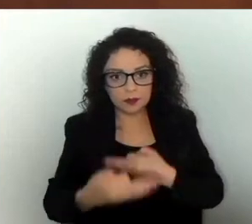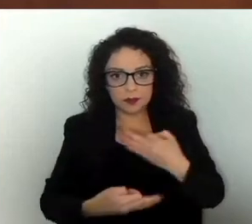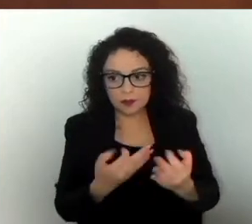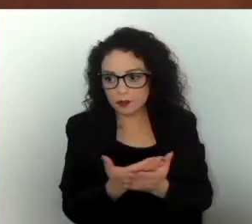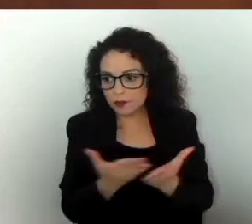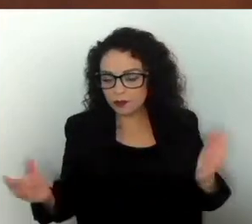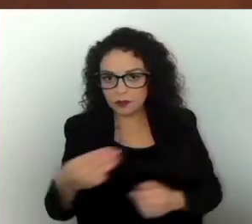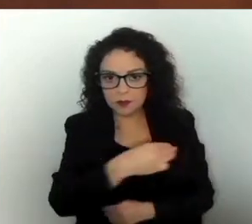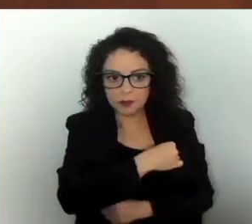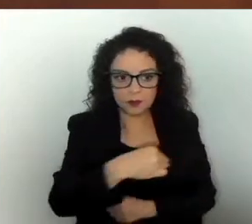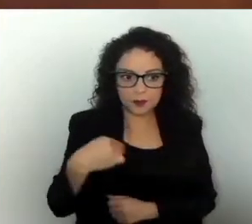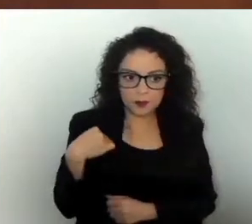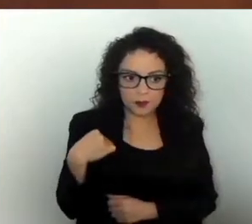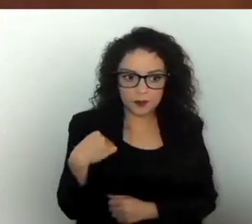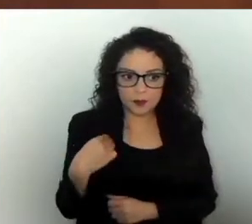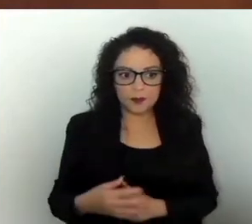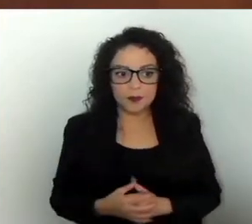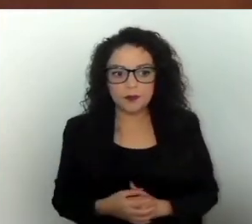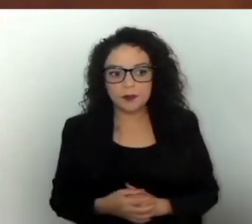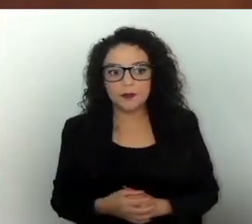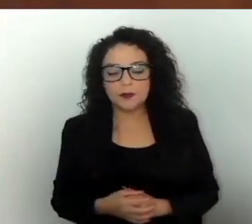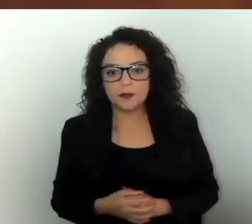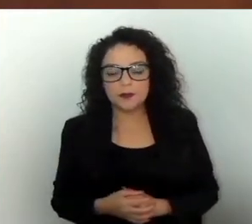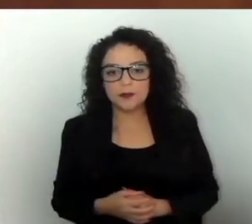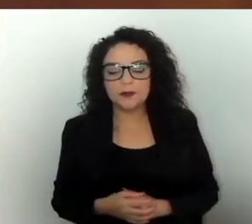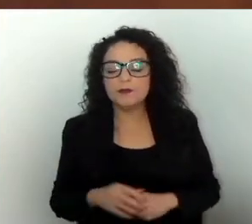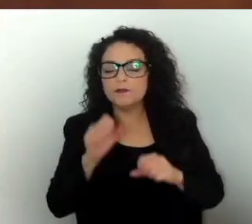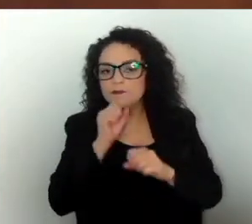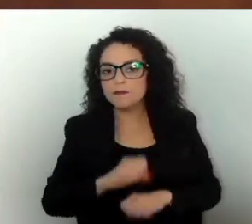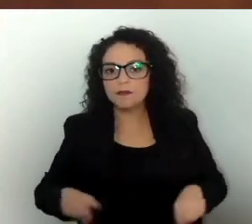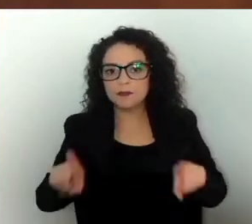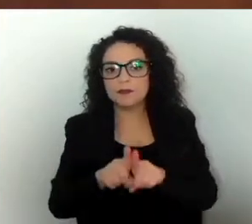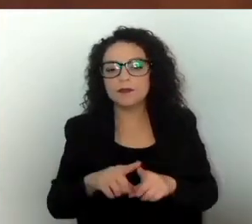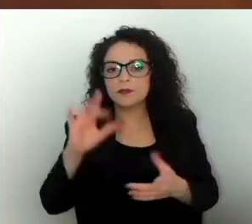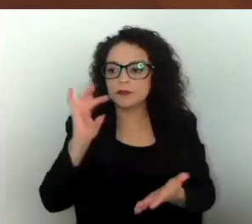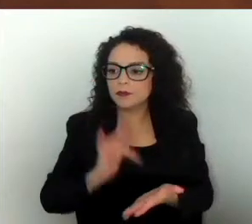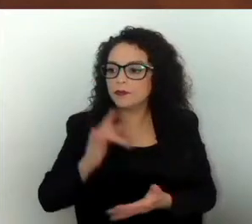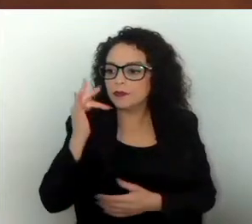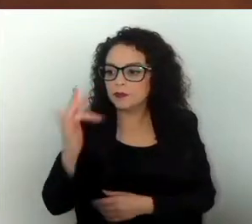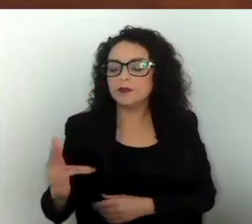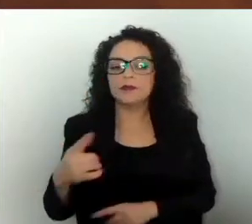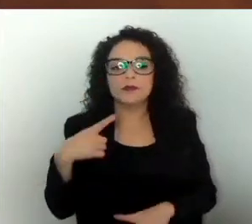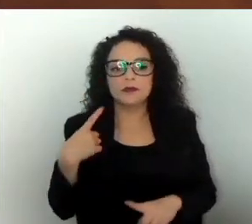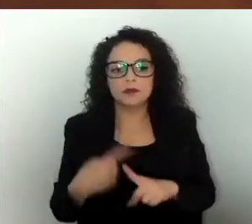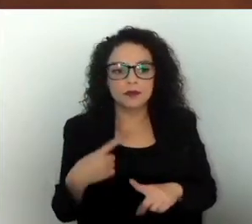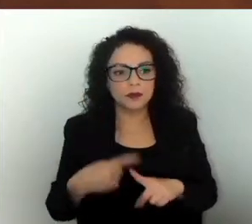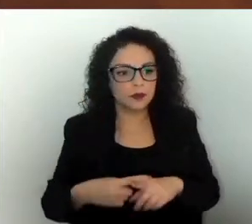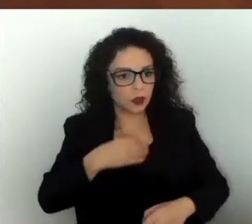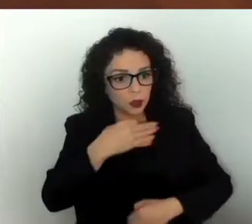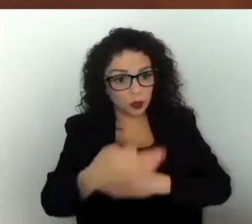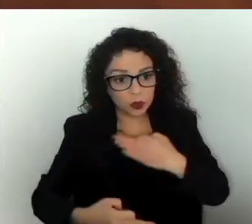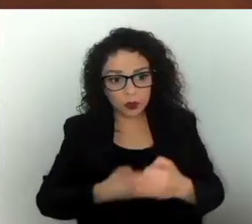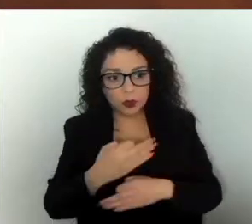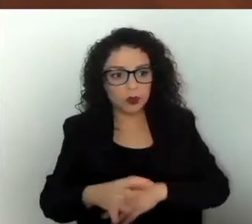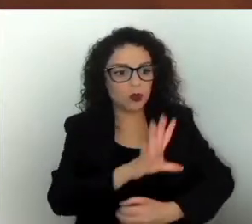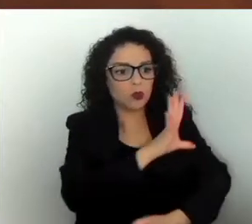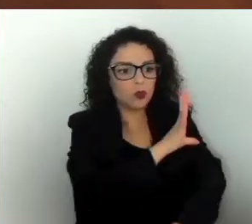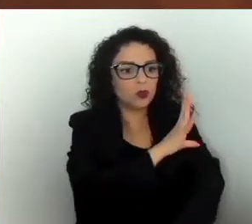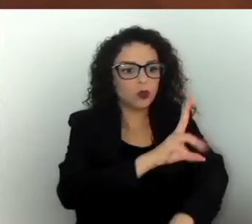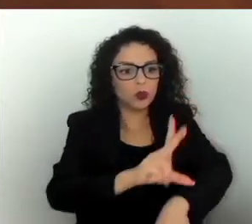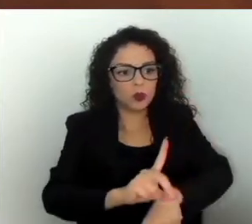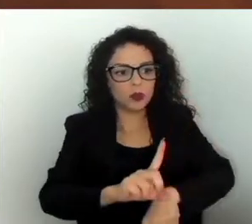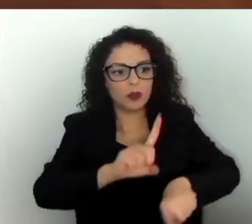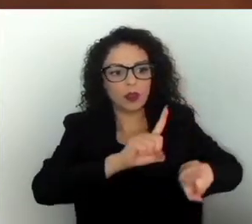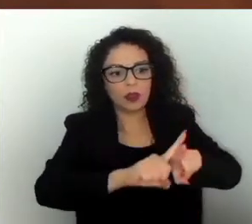También agradezco a todos los coordinadores de los